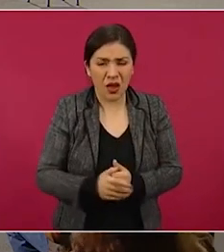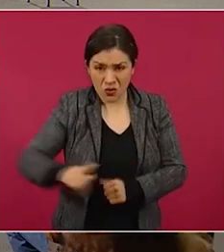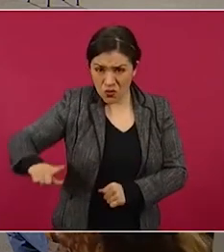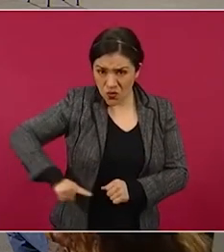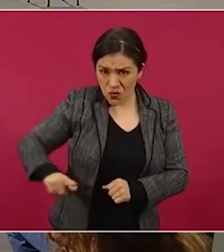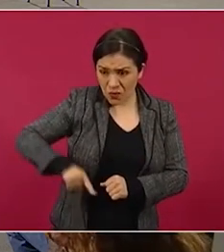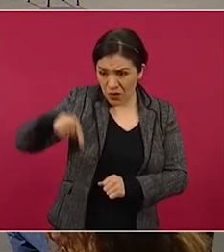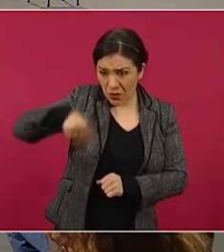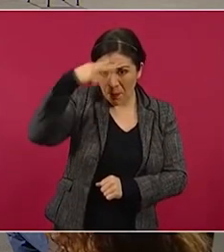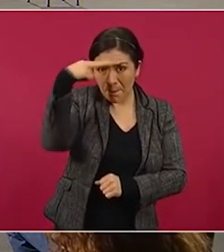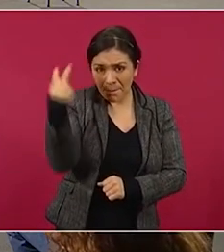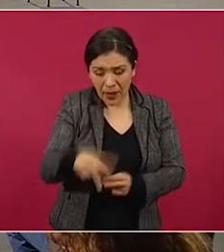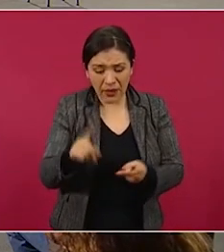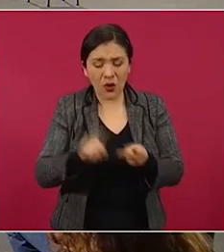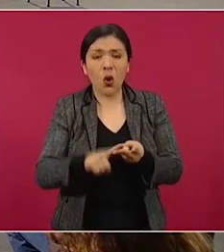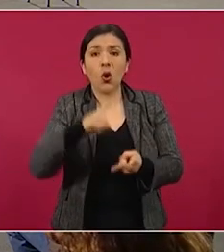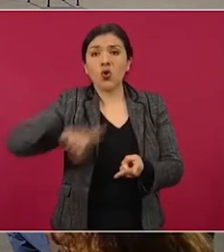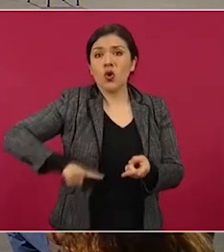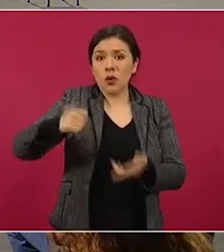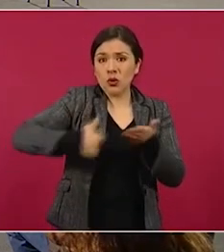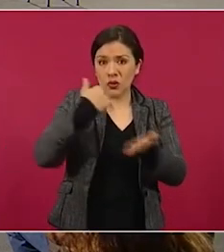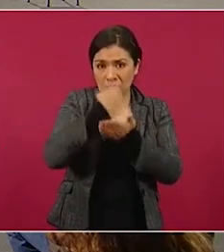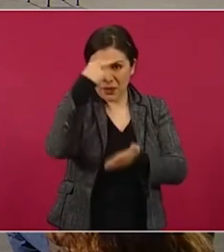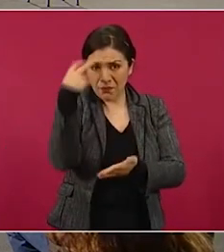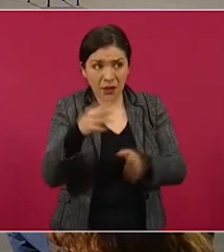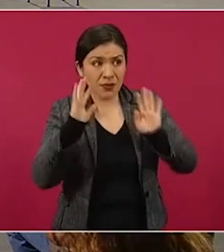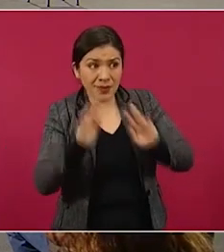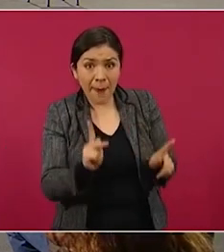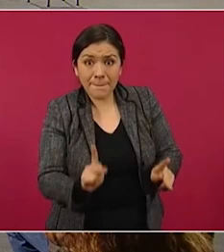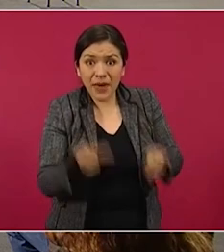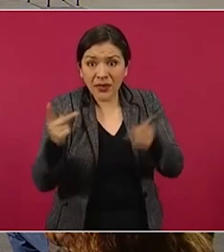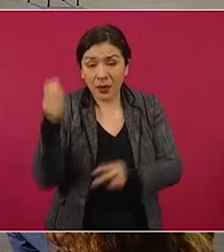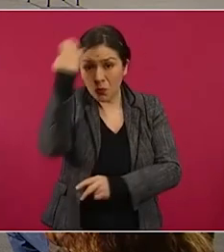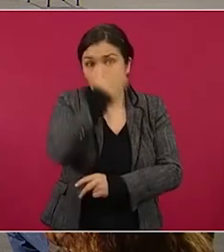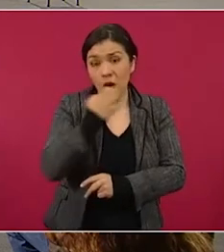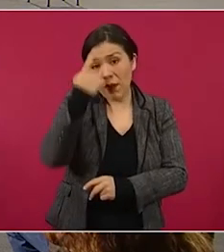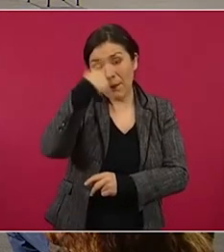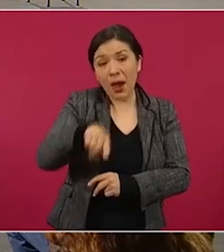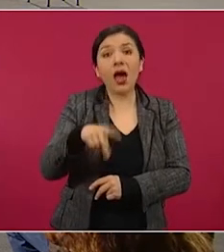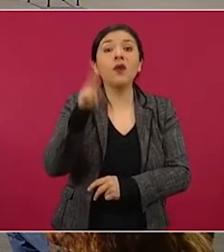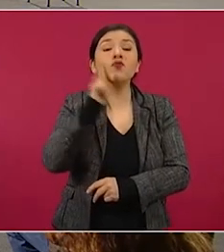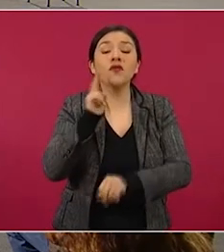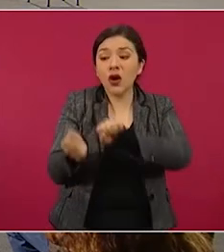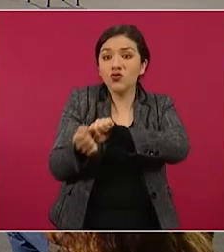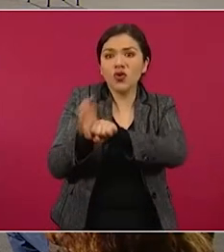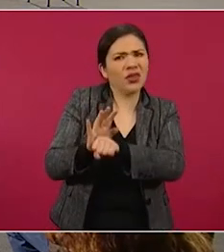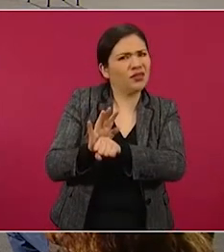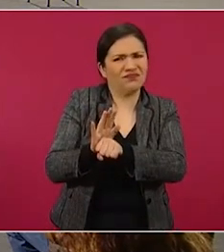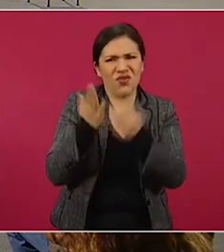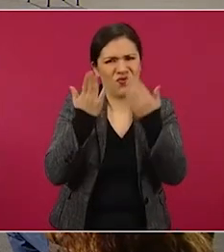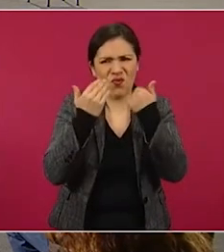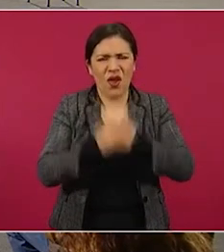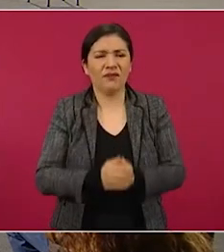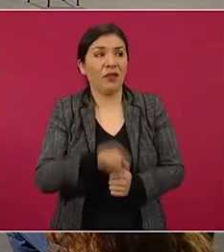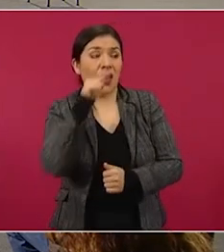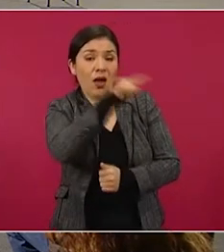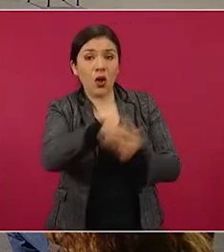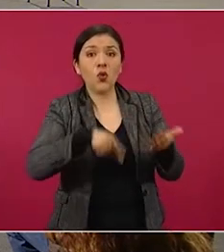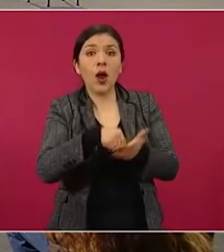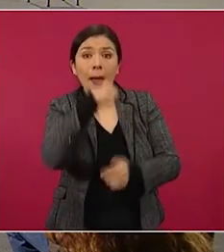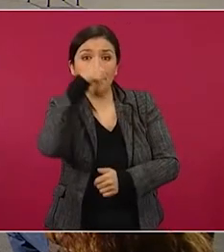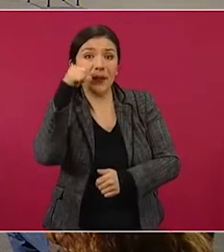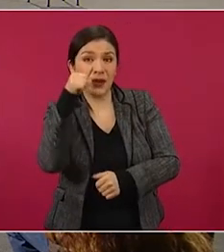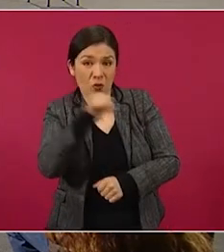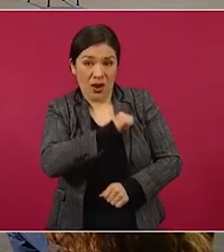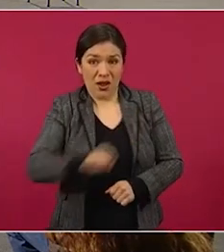gobierno de México ni el de la Ciudad de México venden pruebas COVID. En la Alcaldía Benito Juárez las pruebas tienen un valor de